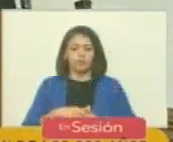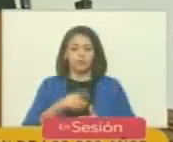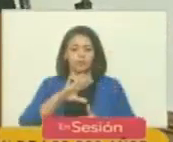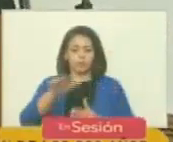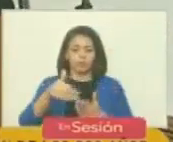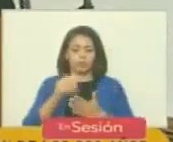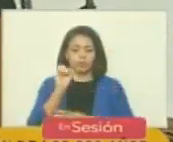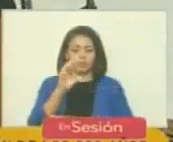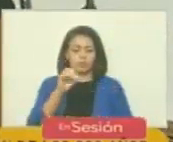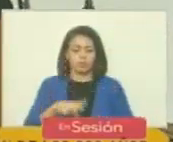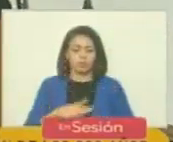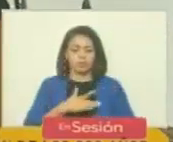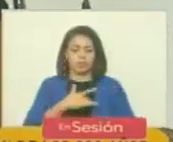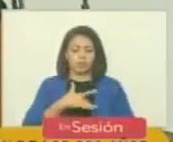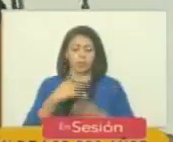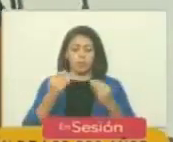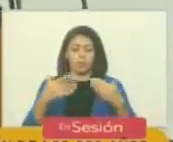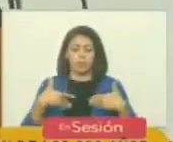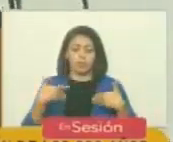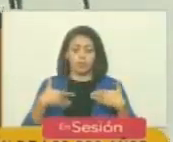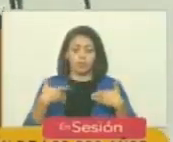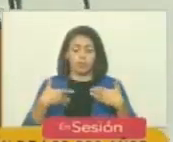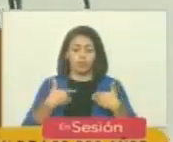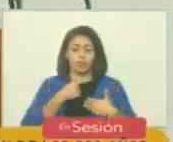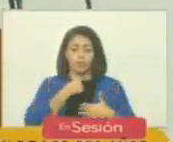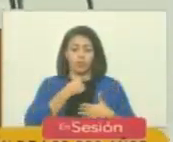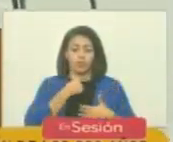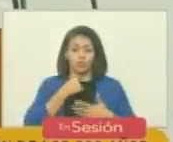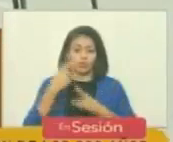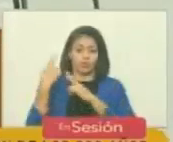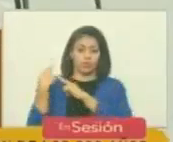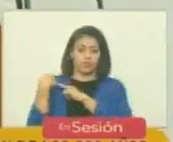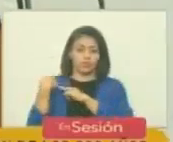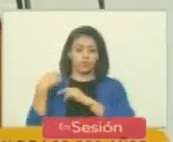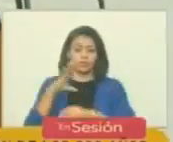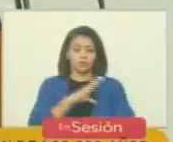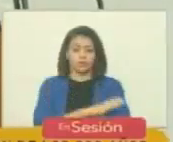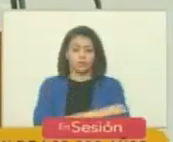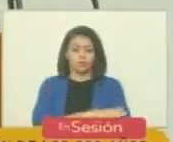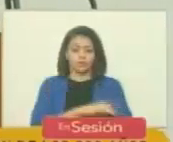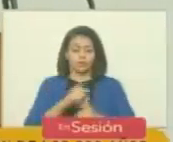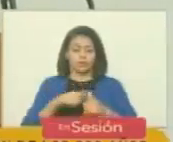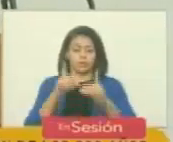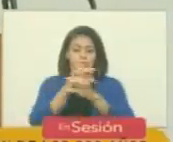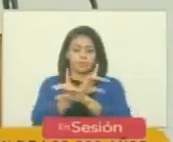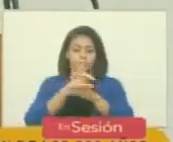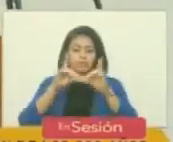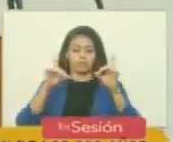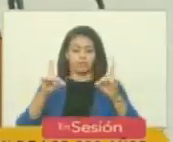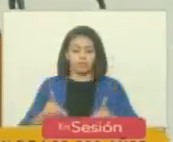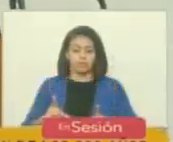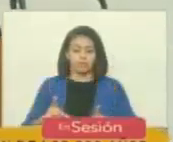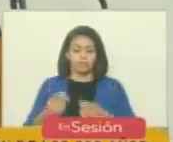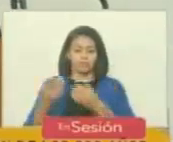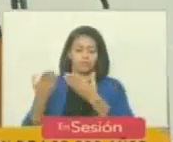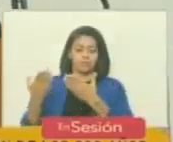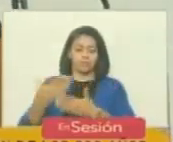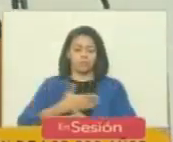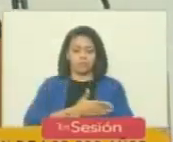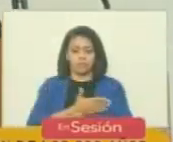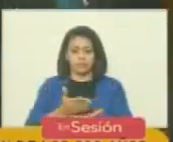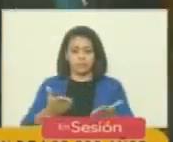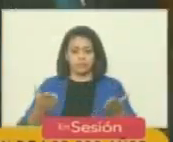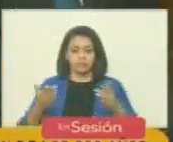consejero nos sentimos muy complacidos en representación de la oposición democrática de abrirles los brazos